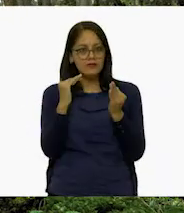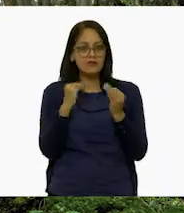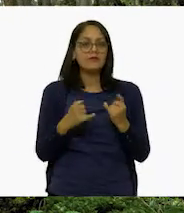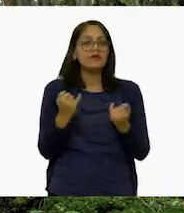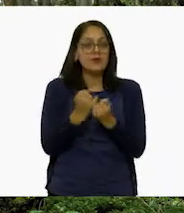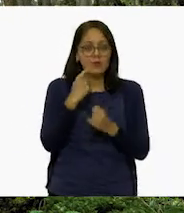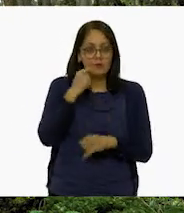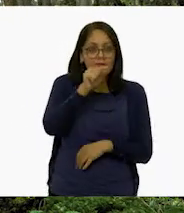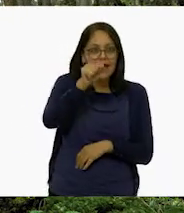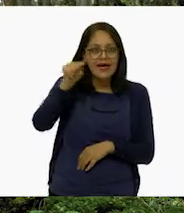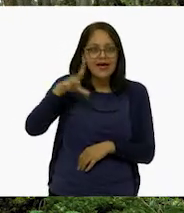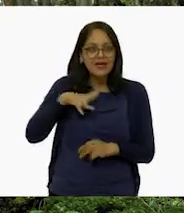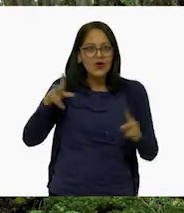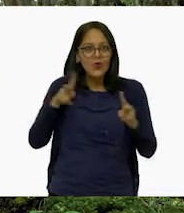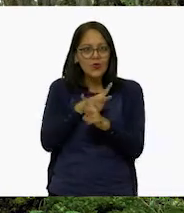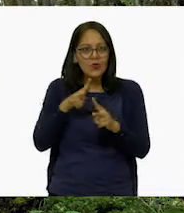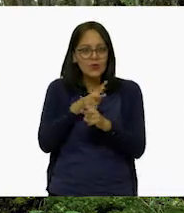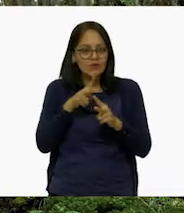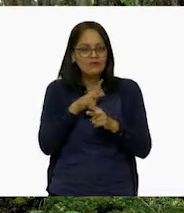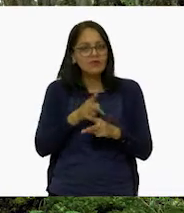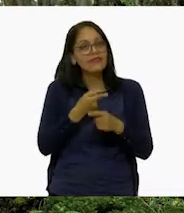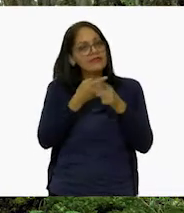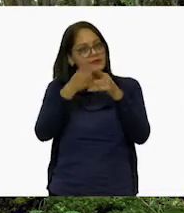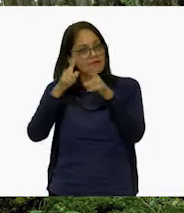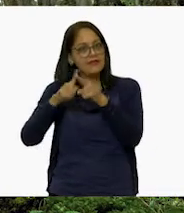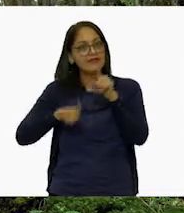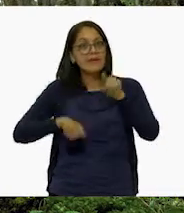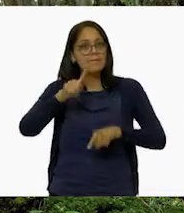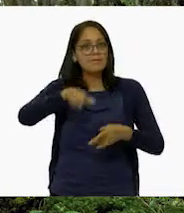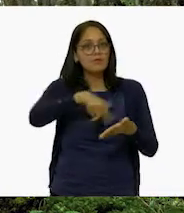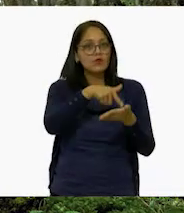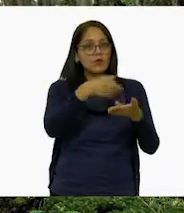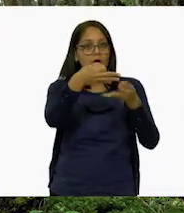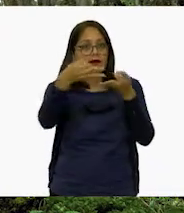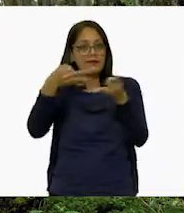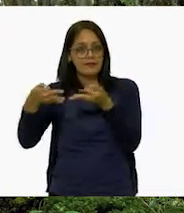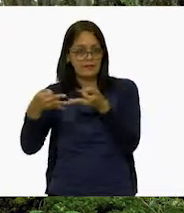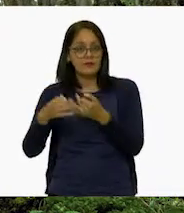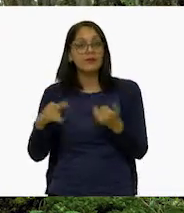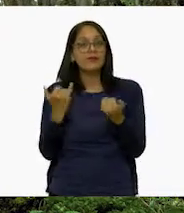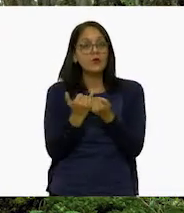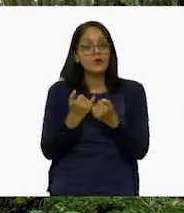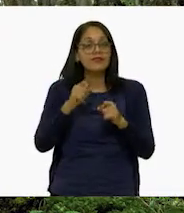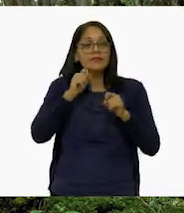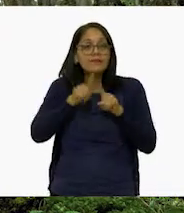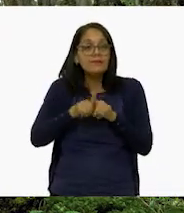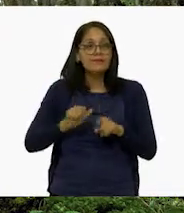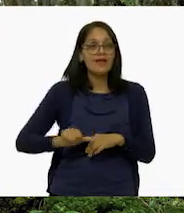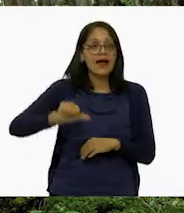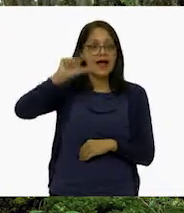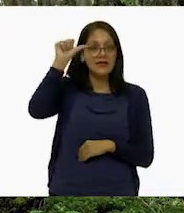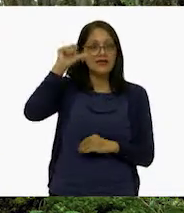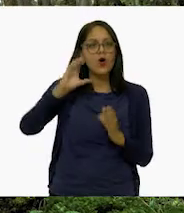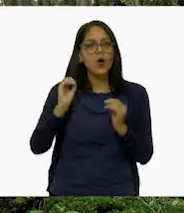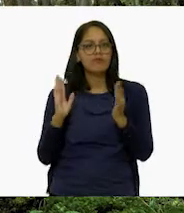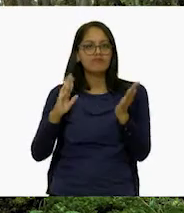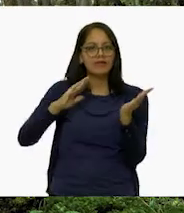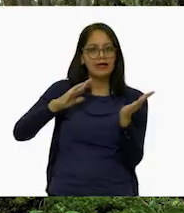de oxígeno, son diferentes según la altitud e inclinación del terreno.